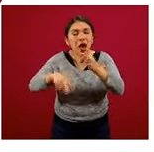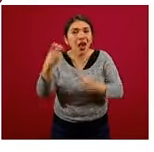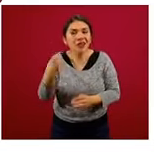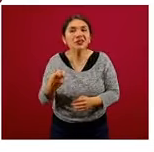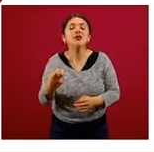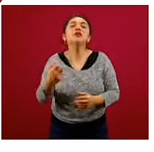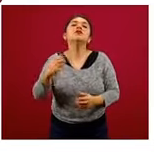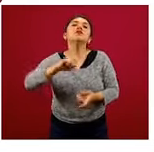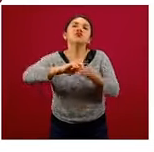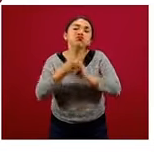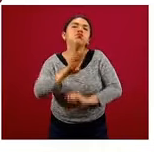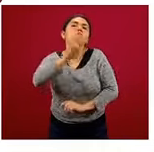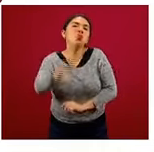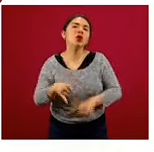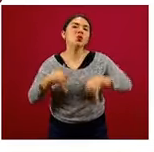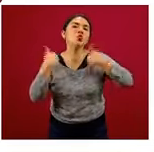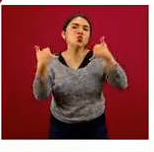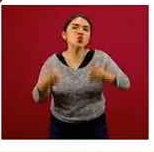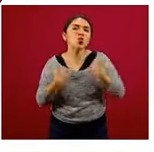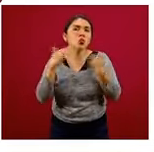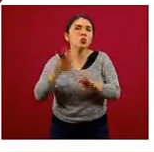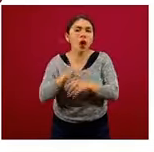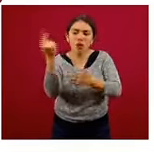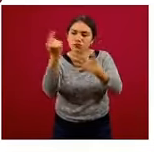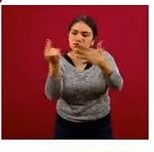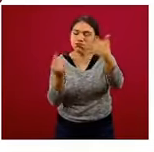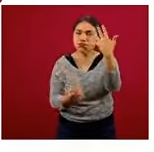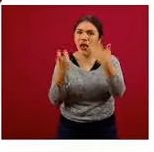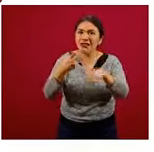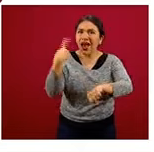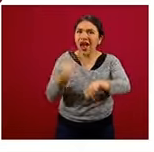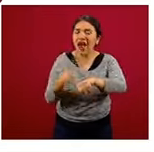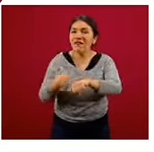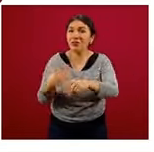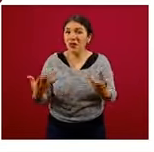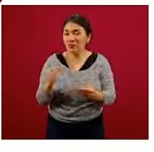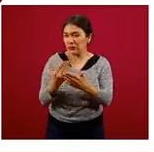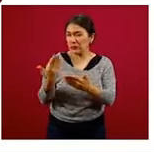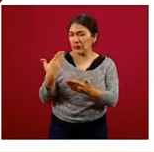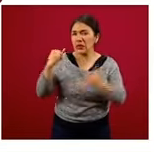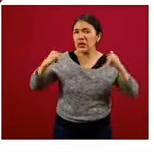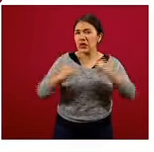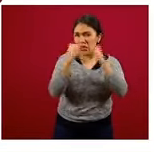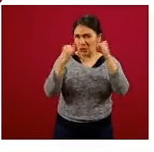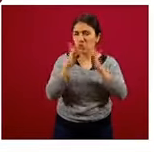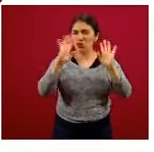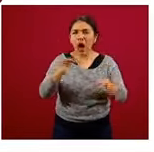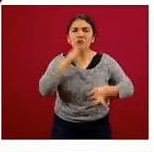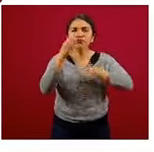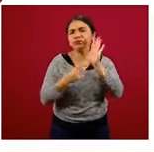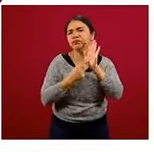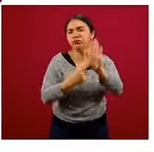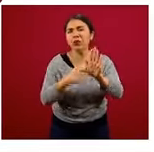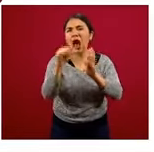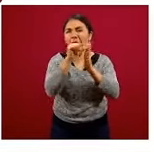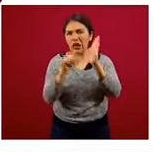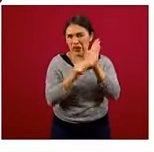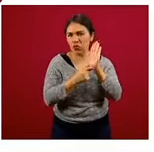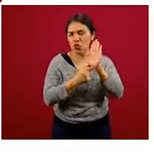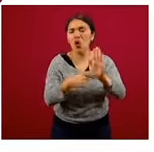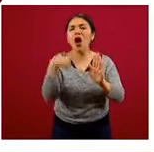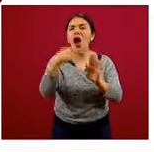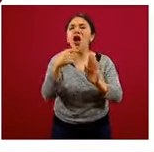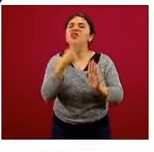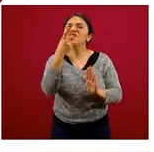muerte prematura por todas estas enfermedades. Recientemente el Instituto publicó un artículo